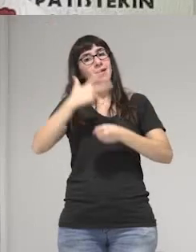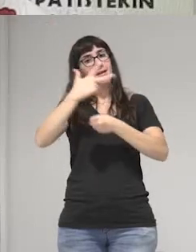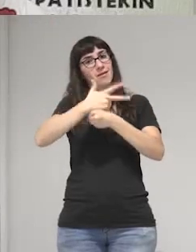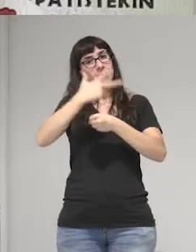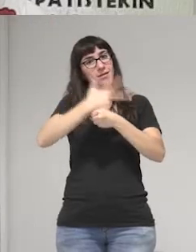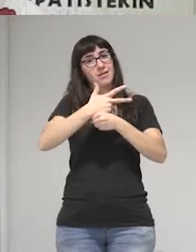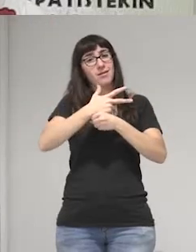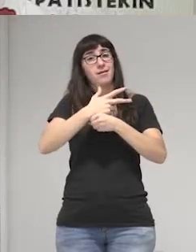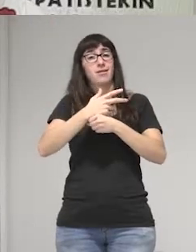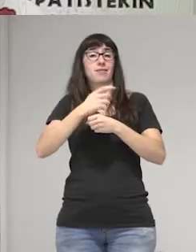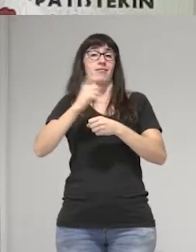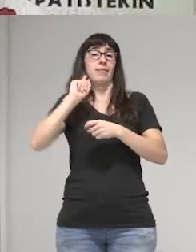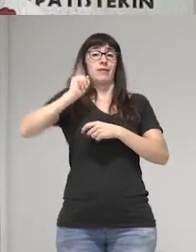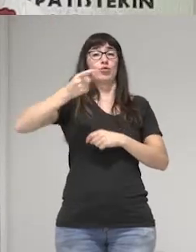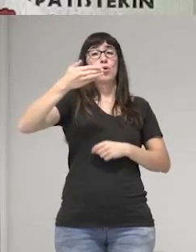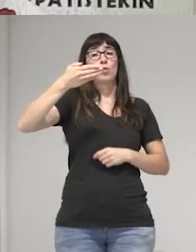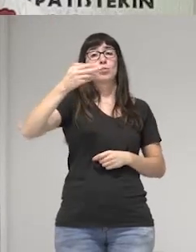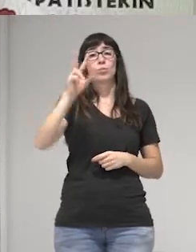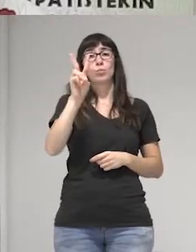Bustamante